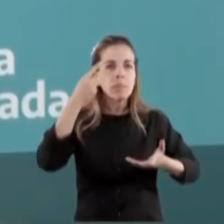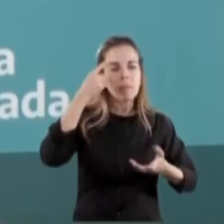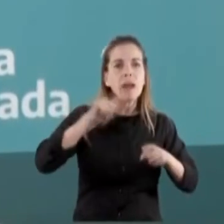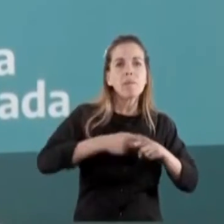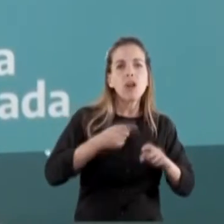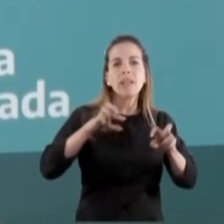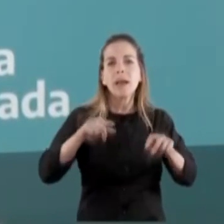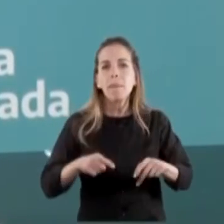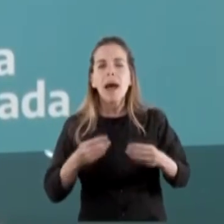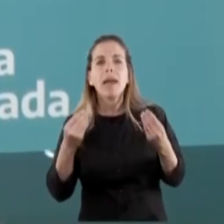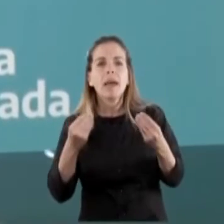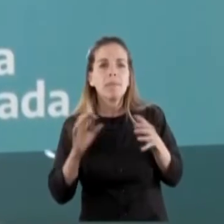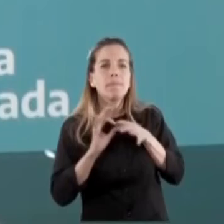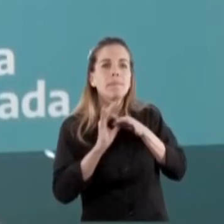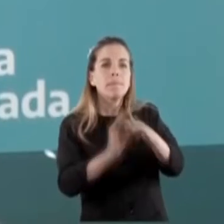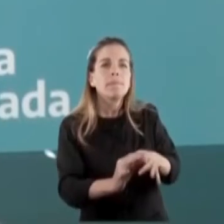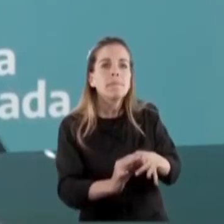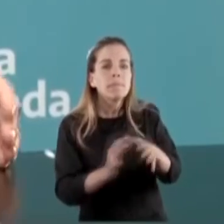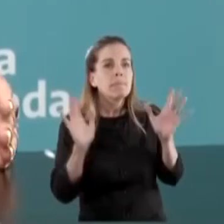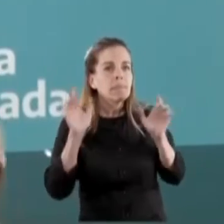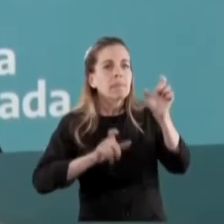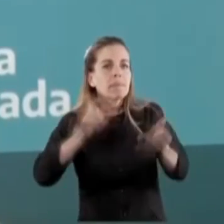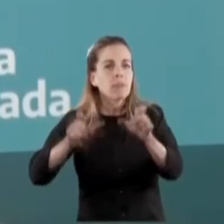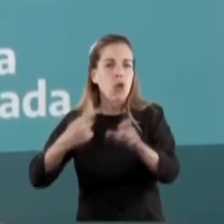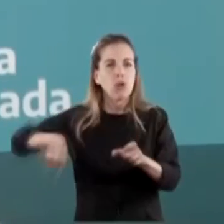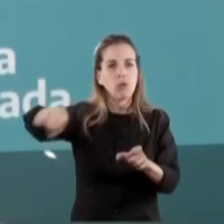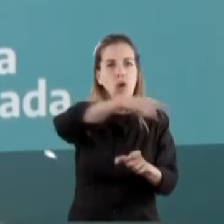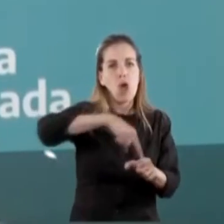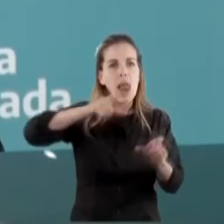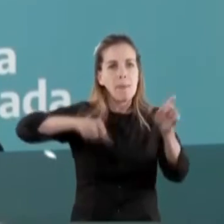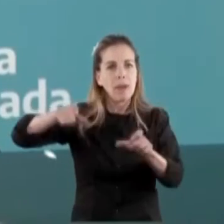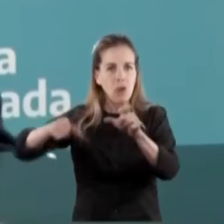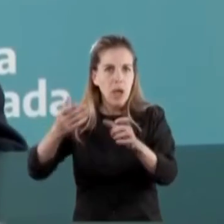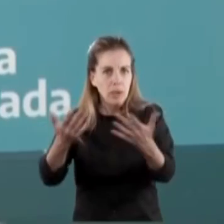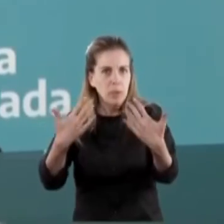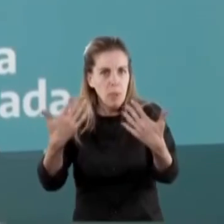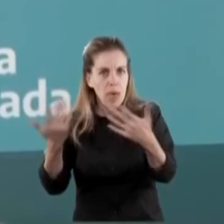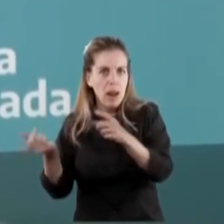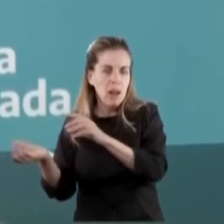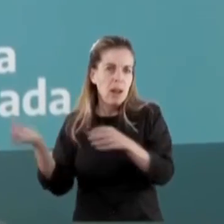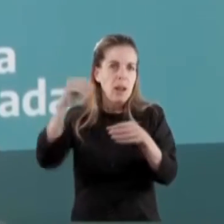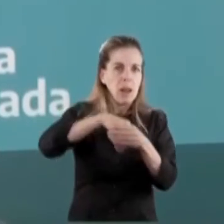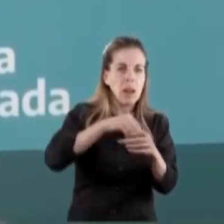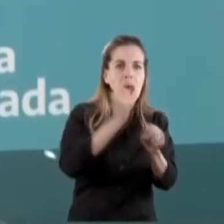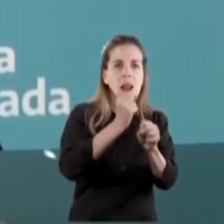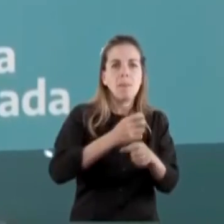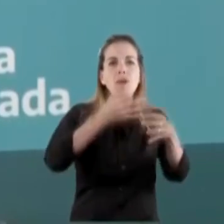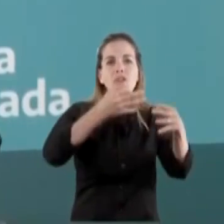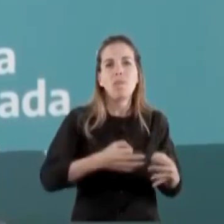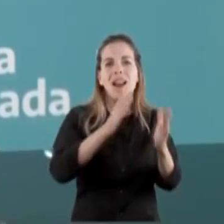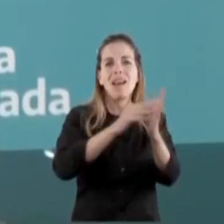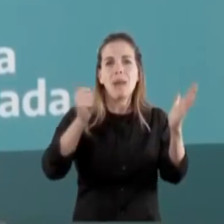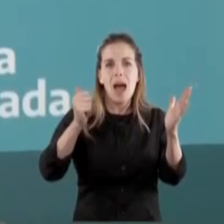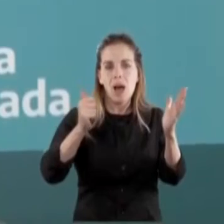vinculen fundamentalmente a las argentinas y a los argentinos al empleo formal. Y bueno, seguramente